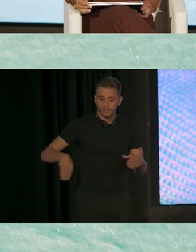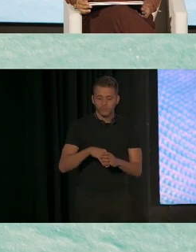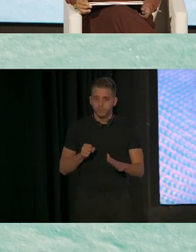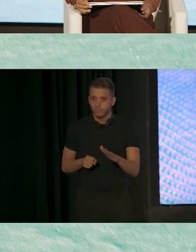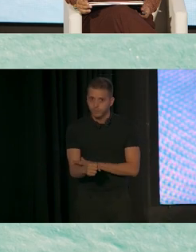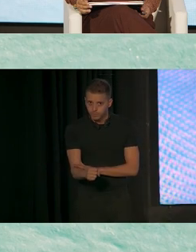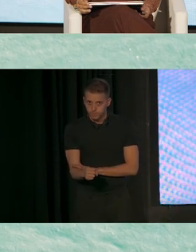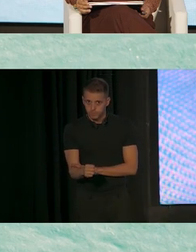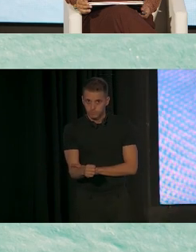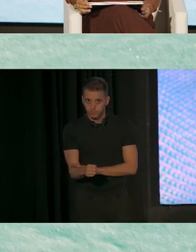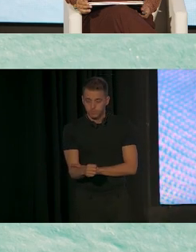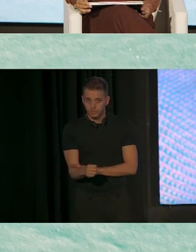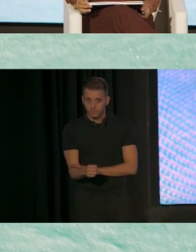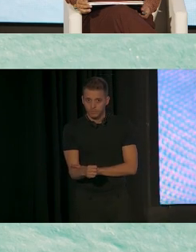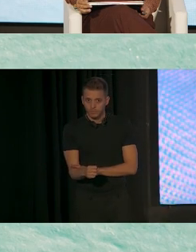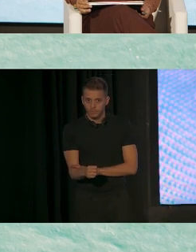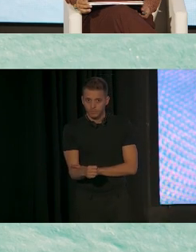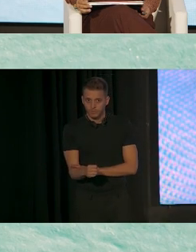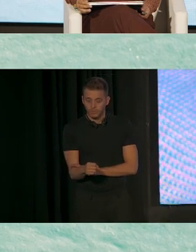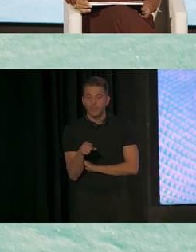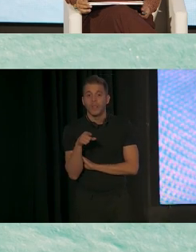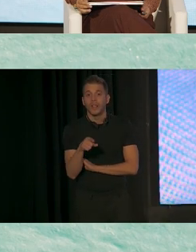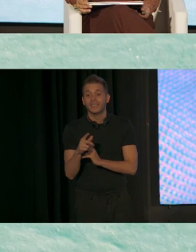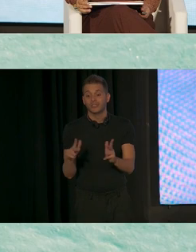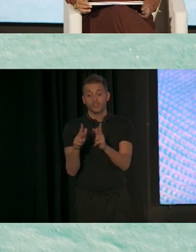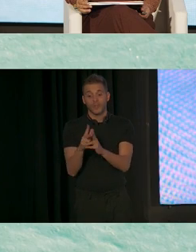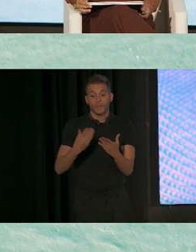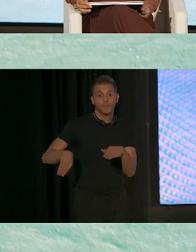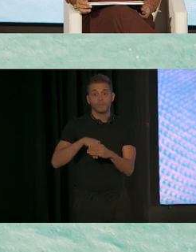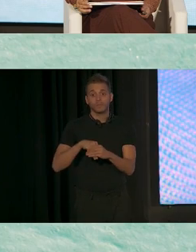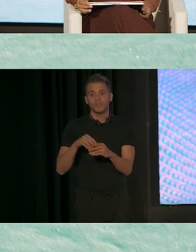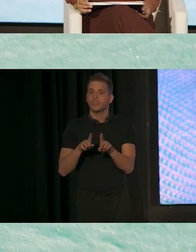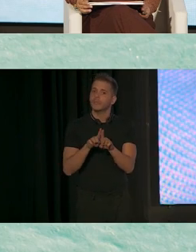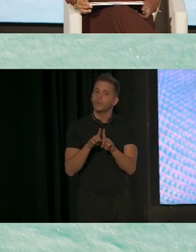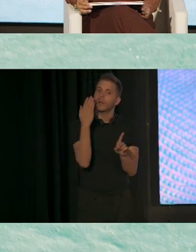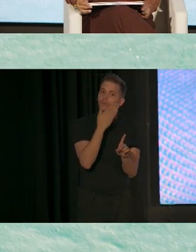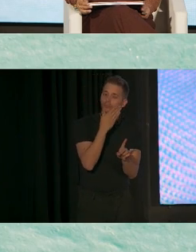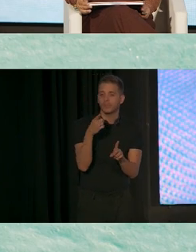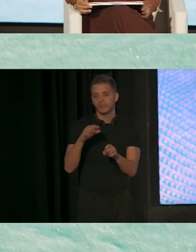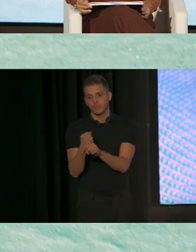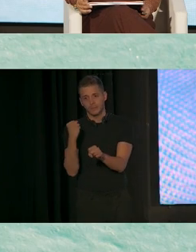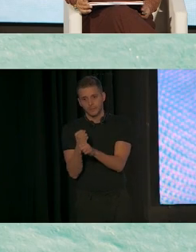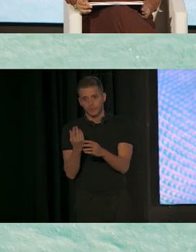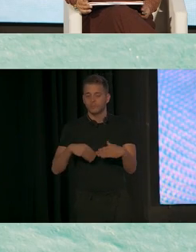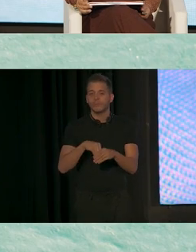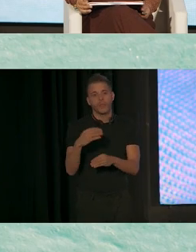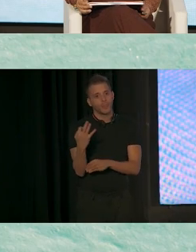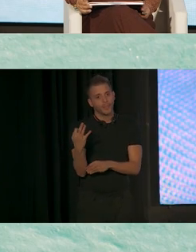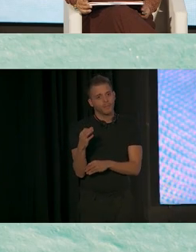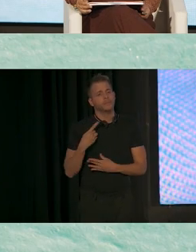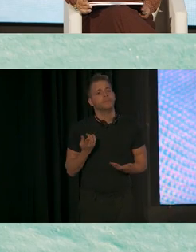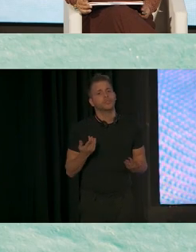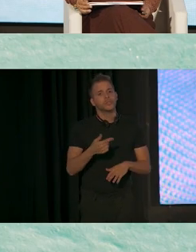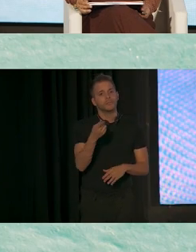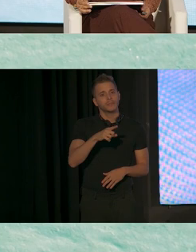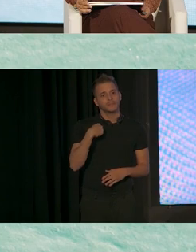integrados en la sociedad, incluyendo las escuelas y el trabajo. También creyeron que deberían